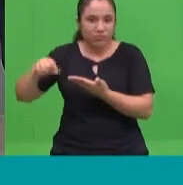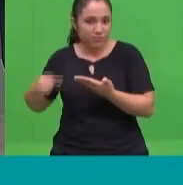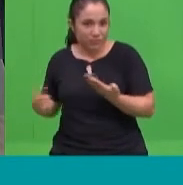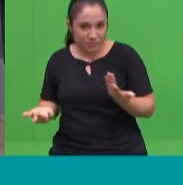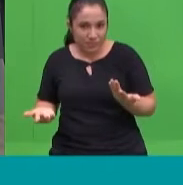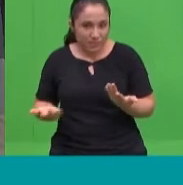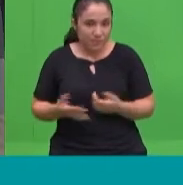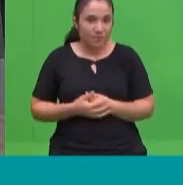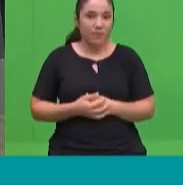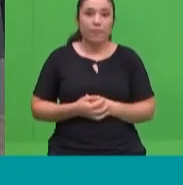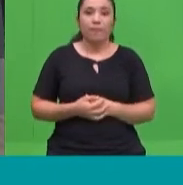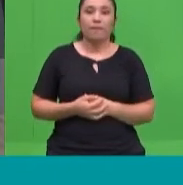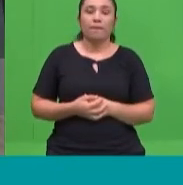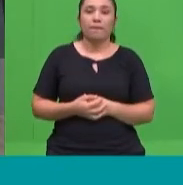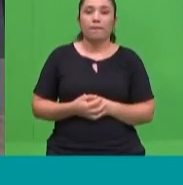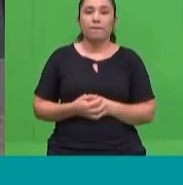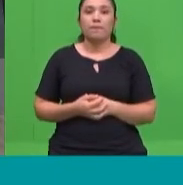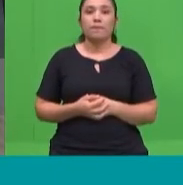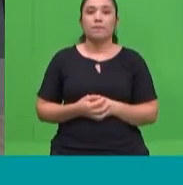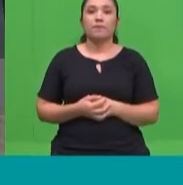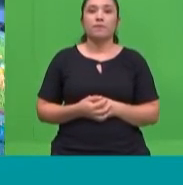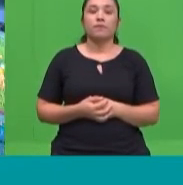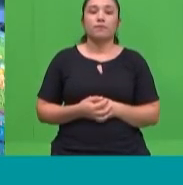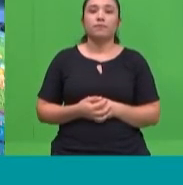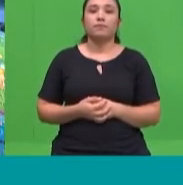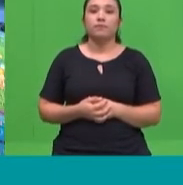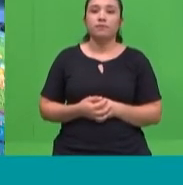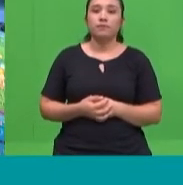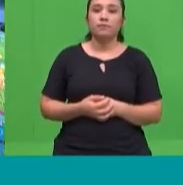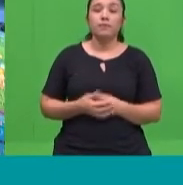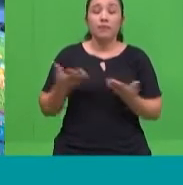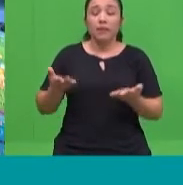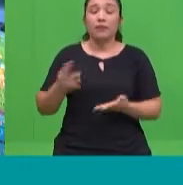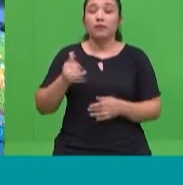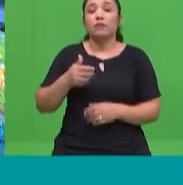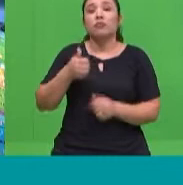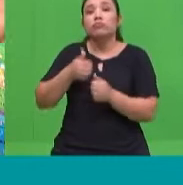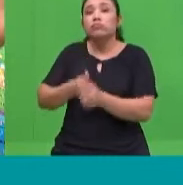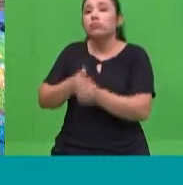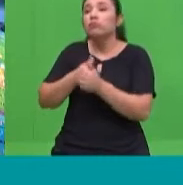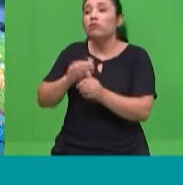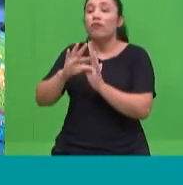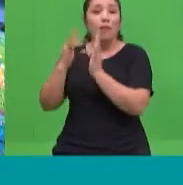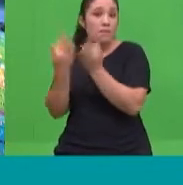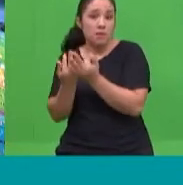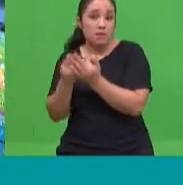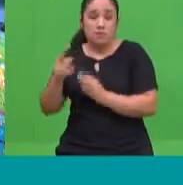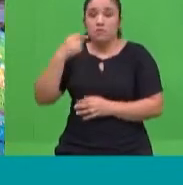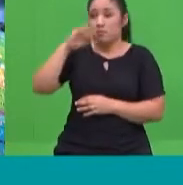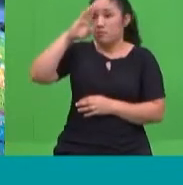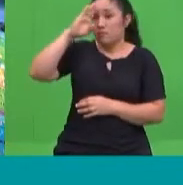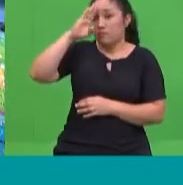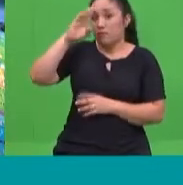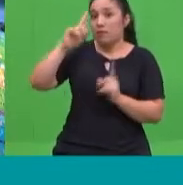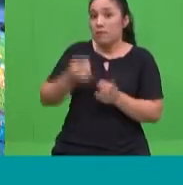seguimiento por proceso de los chicos. Ese acompañamiento de la familia en ese proceso de aprendizaje, ese proceso